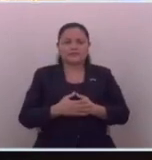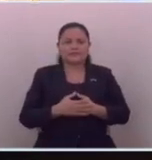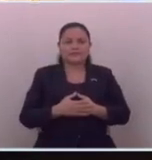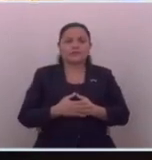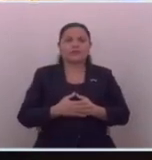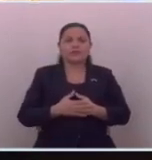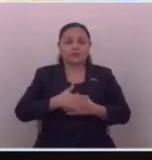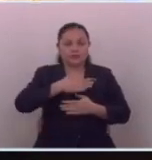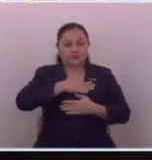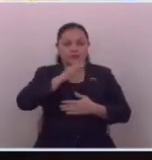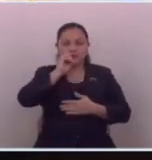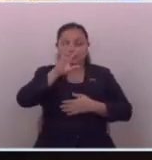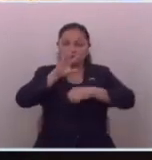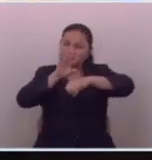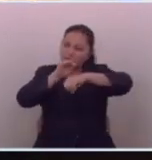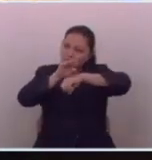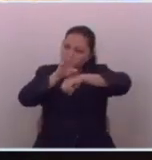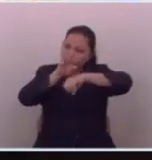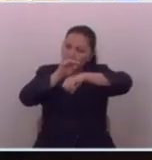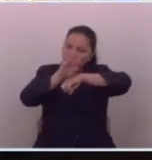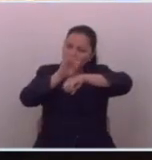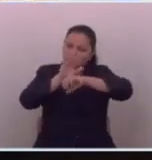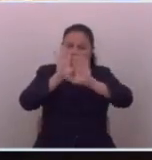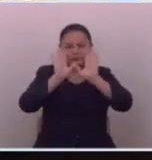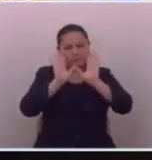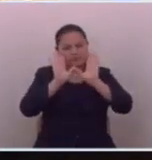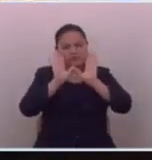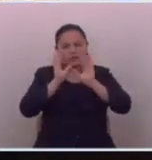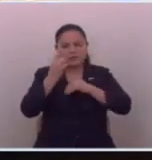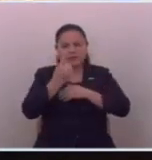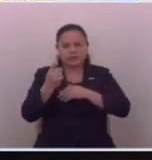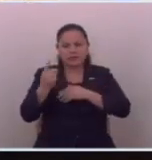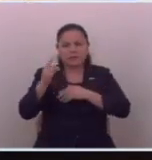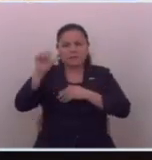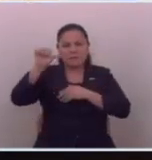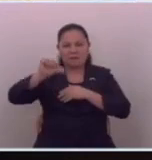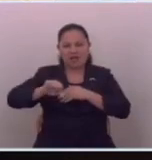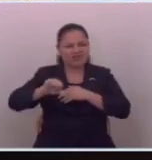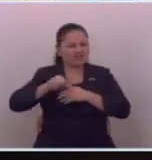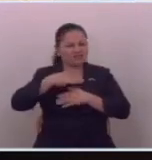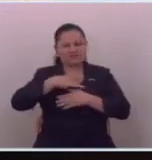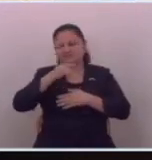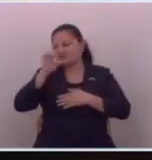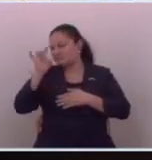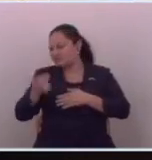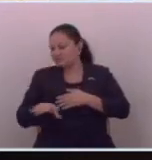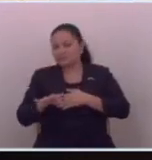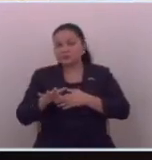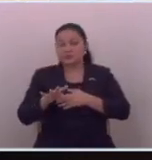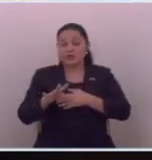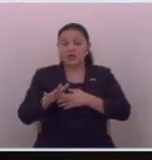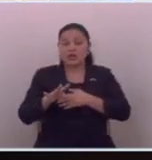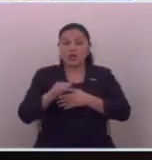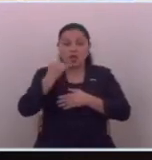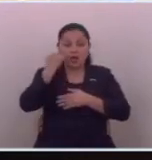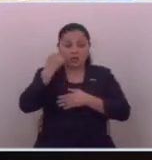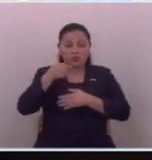yo se lo digo como sugerencia porque a la gente más mal está cayendo cuando están